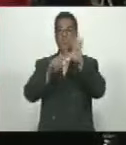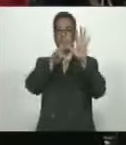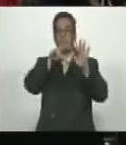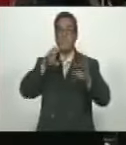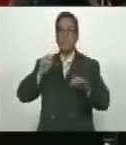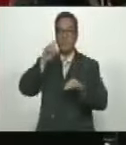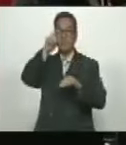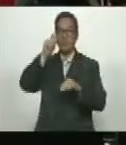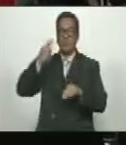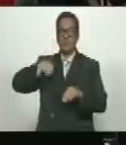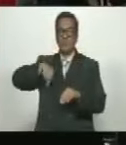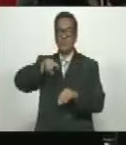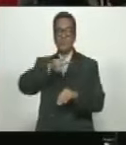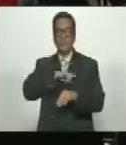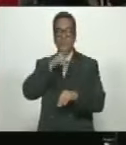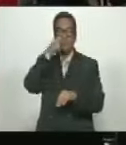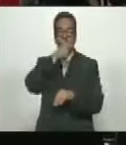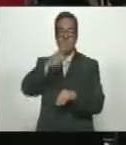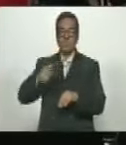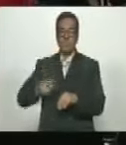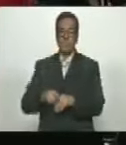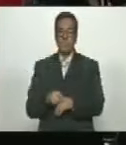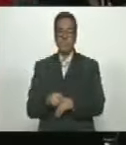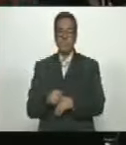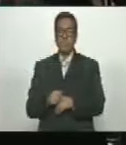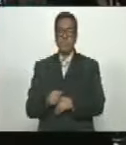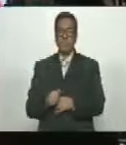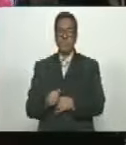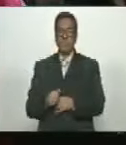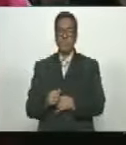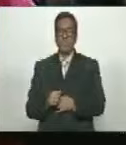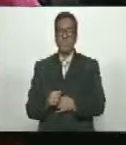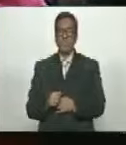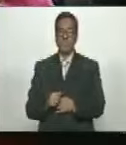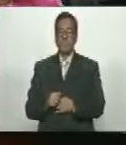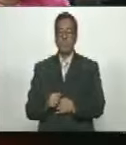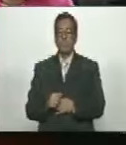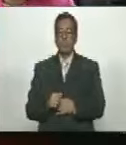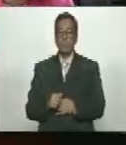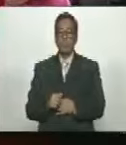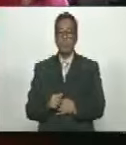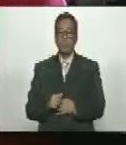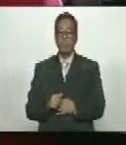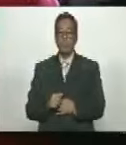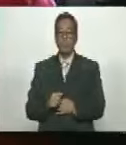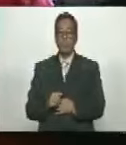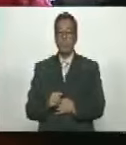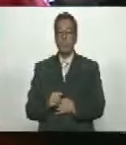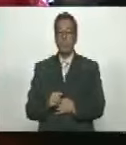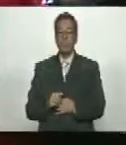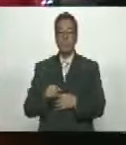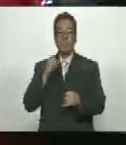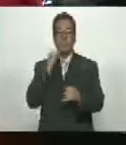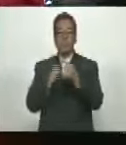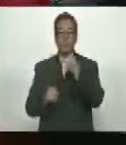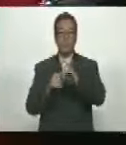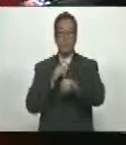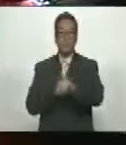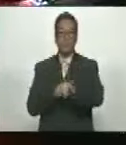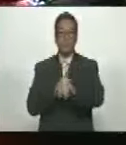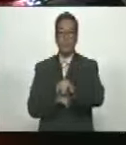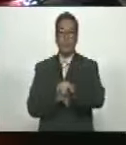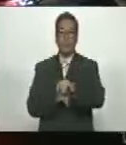a nuestro pueblo. Es más en los últimos momentos